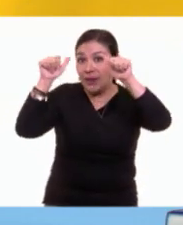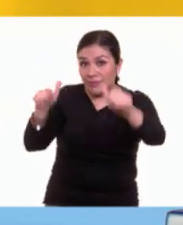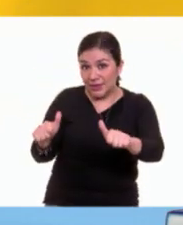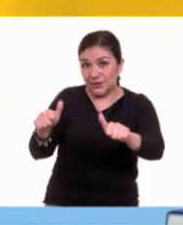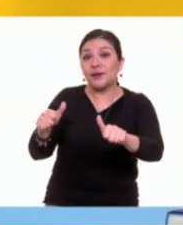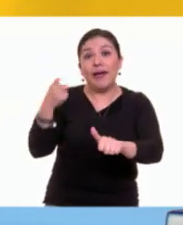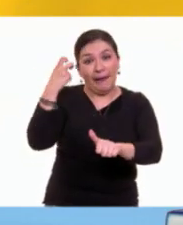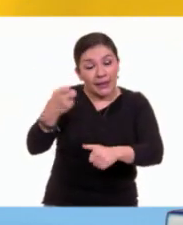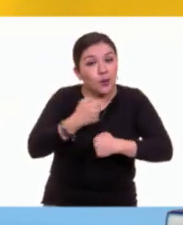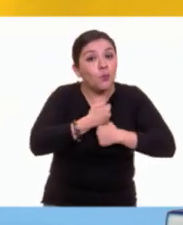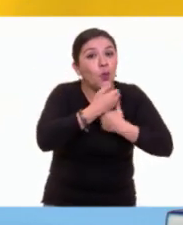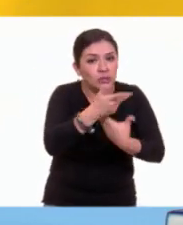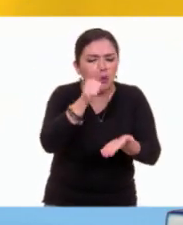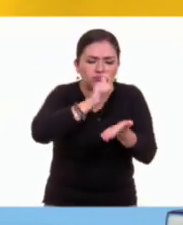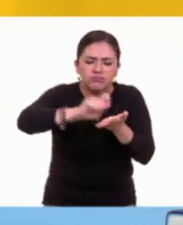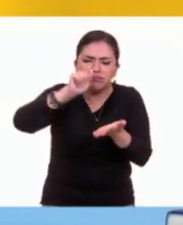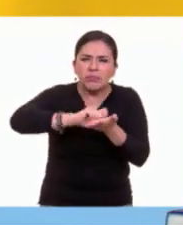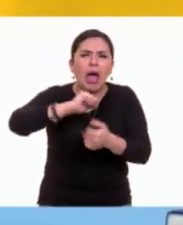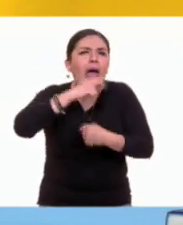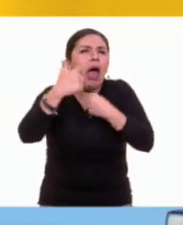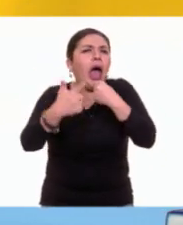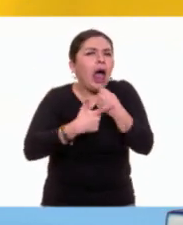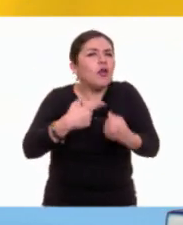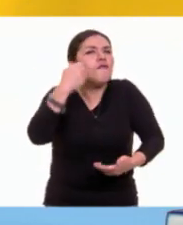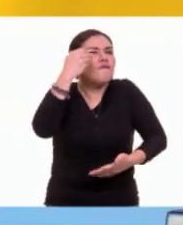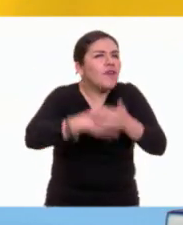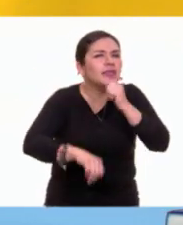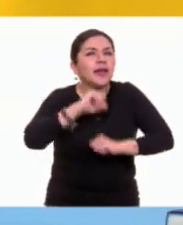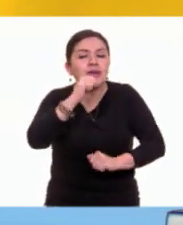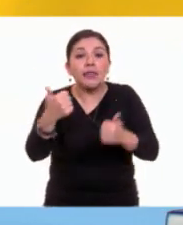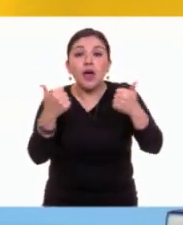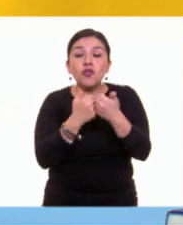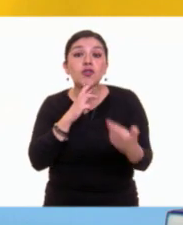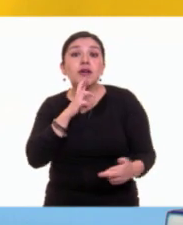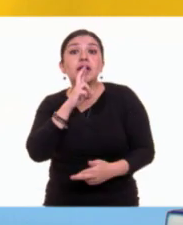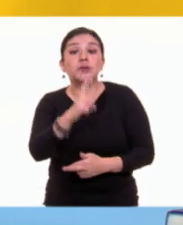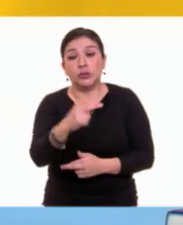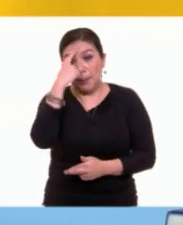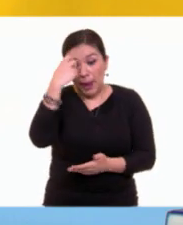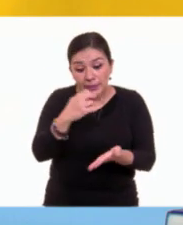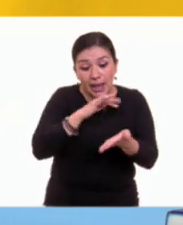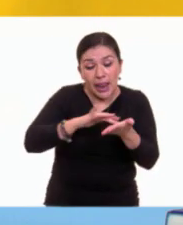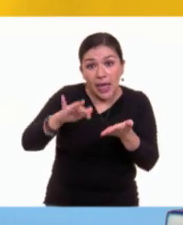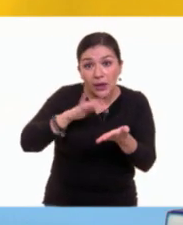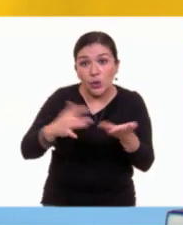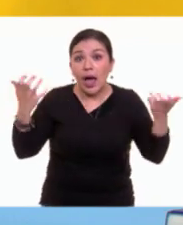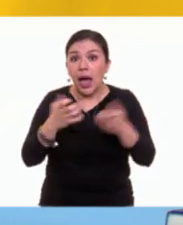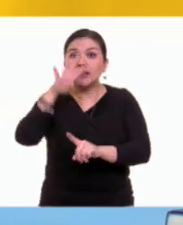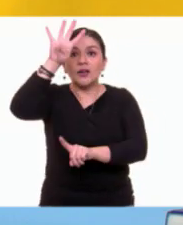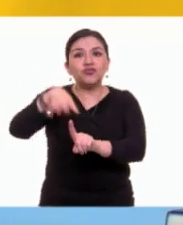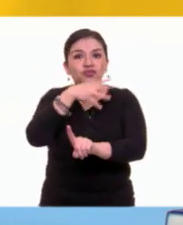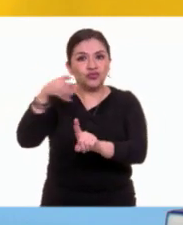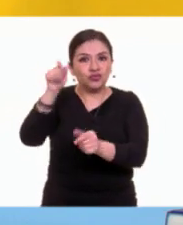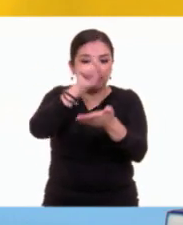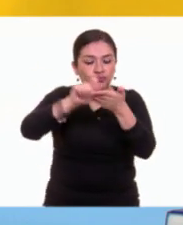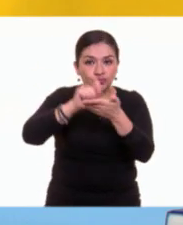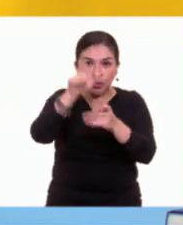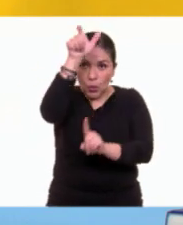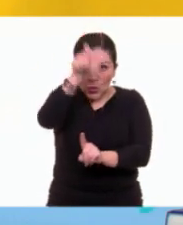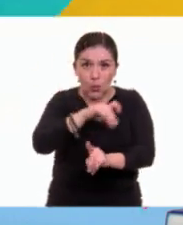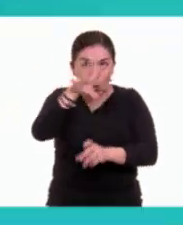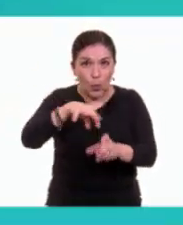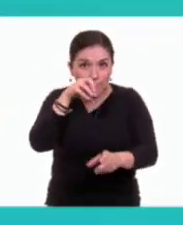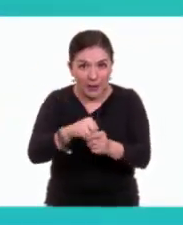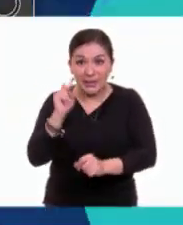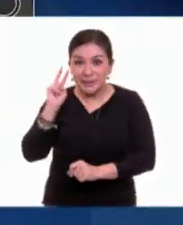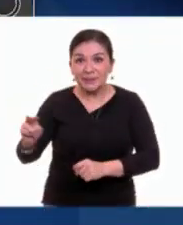atención y tomen nota para que al final, con los resultados de nuestras lecturas, llenemos la columna del poema. Muy